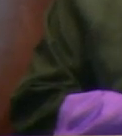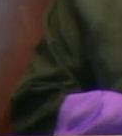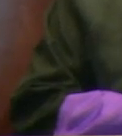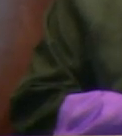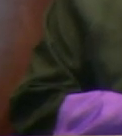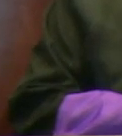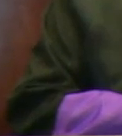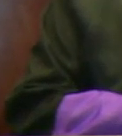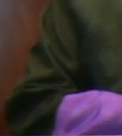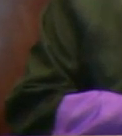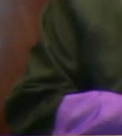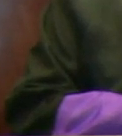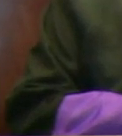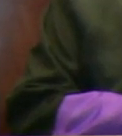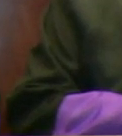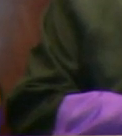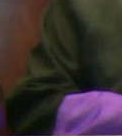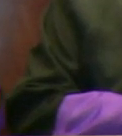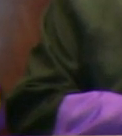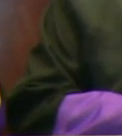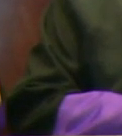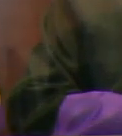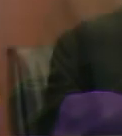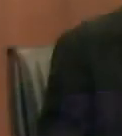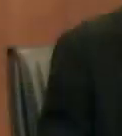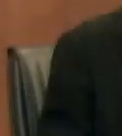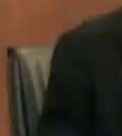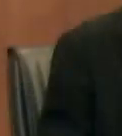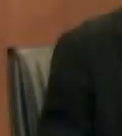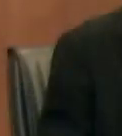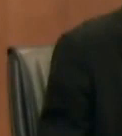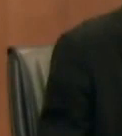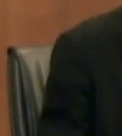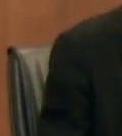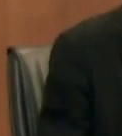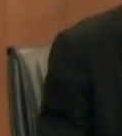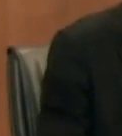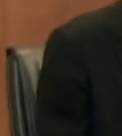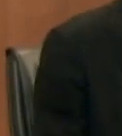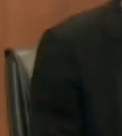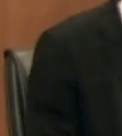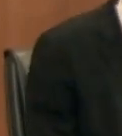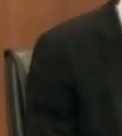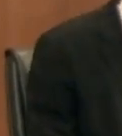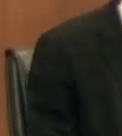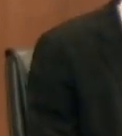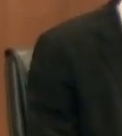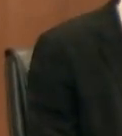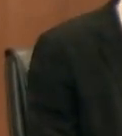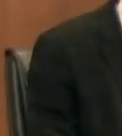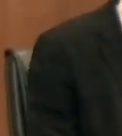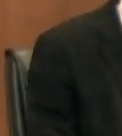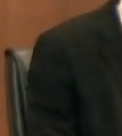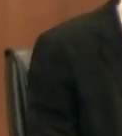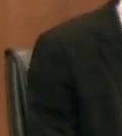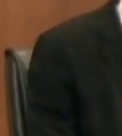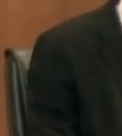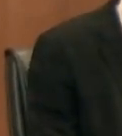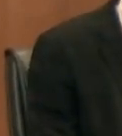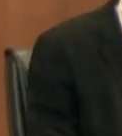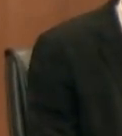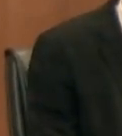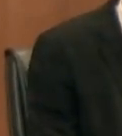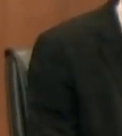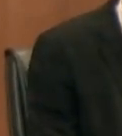Rol de audiencia. Por auto dictado por el Honorable Magistrado Luis Henry Molina Peña, fue Presidente de la Suprema Corte de